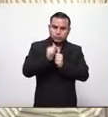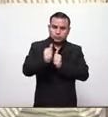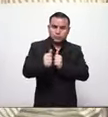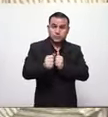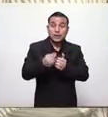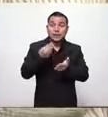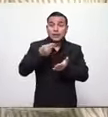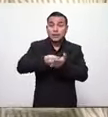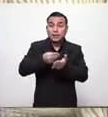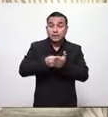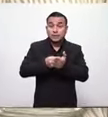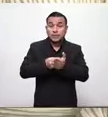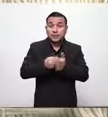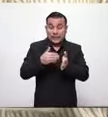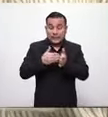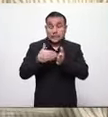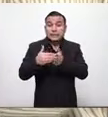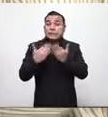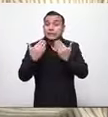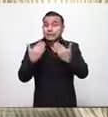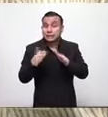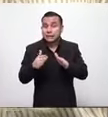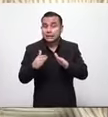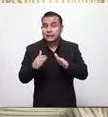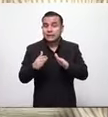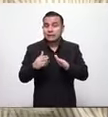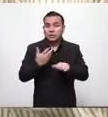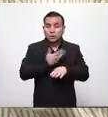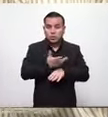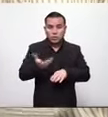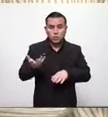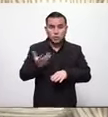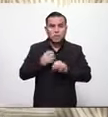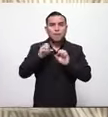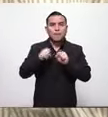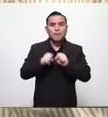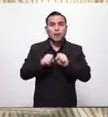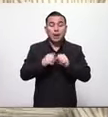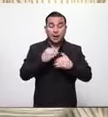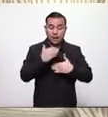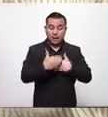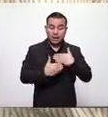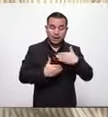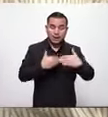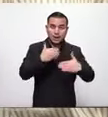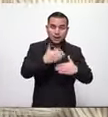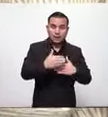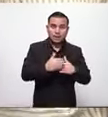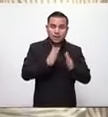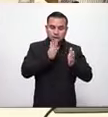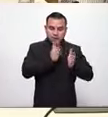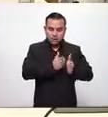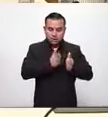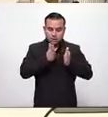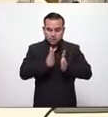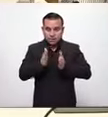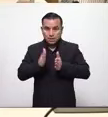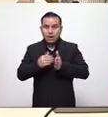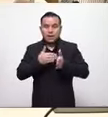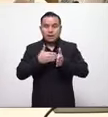marcha que nos va a permitir iniciar una dinámica de apertura ordenada